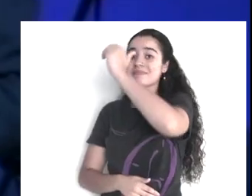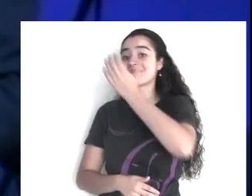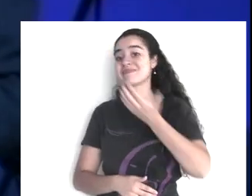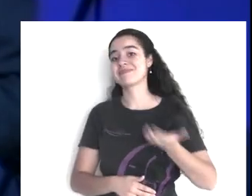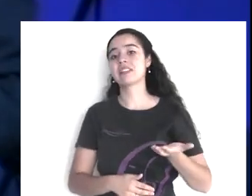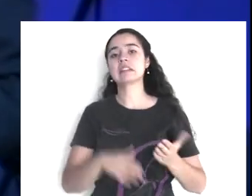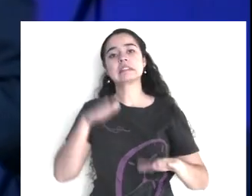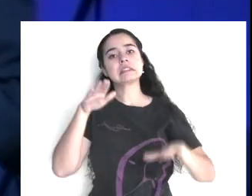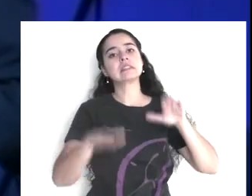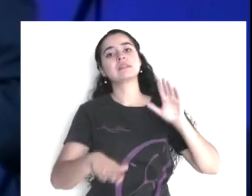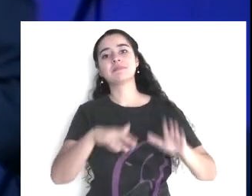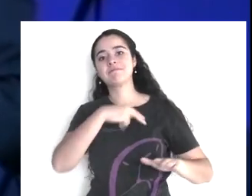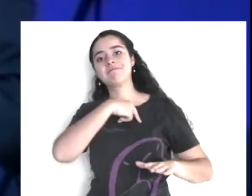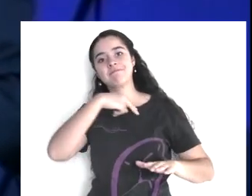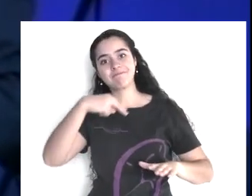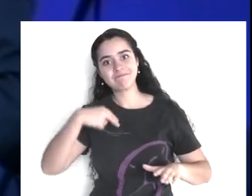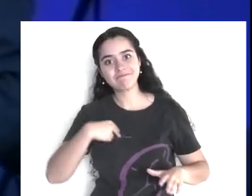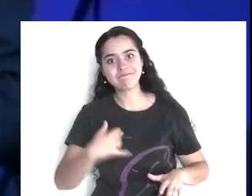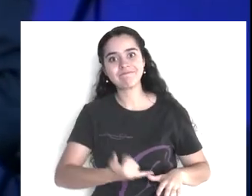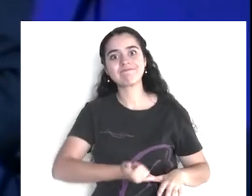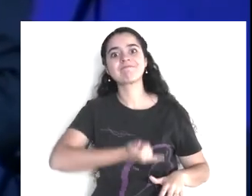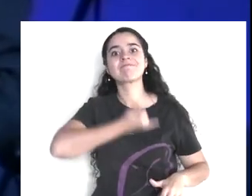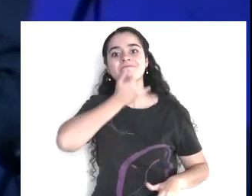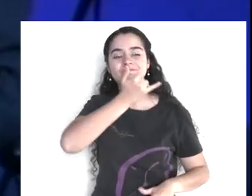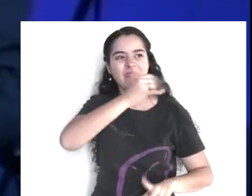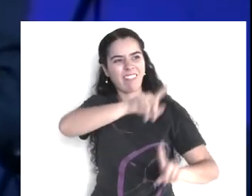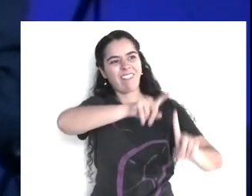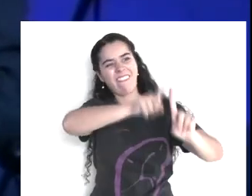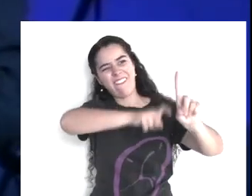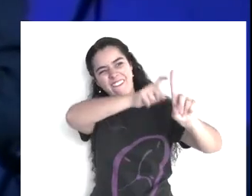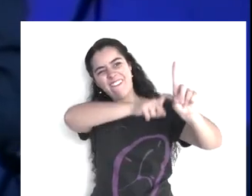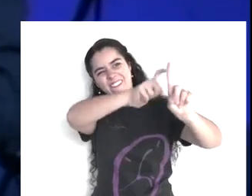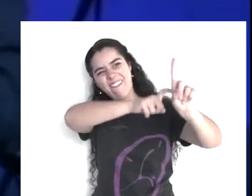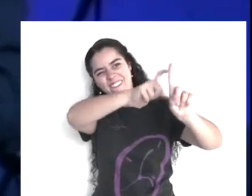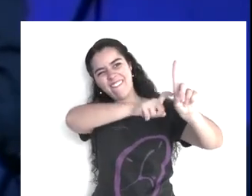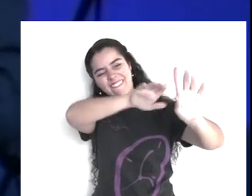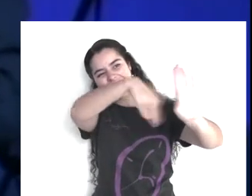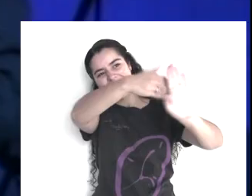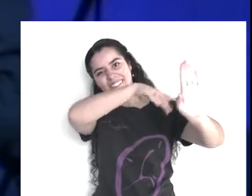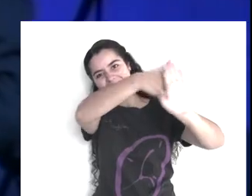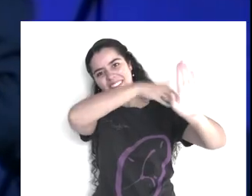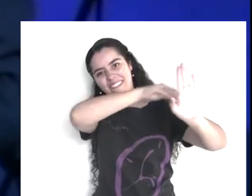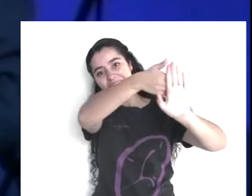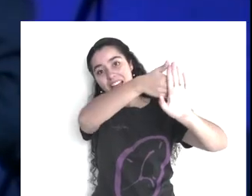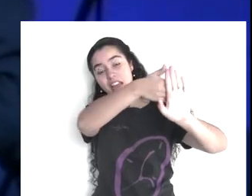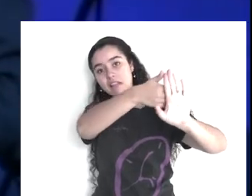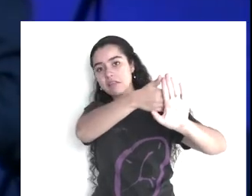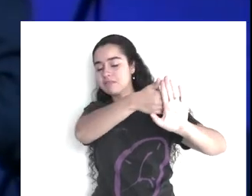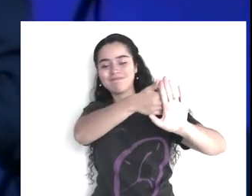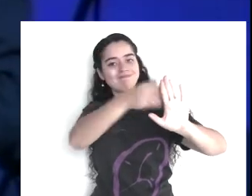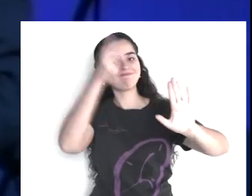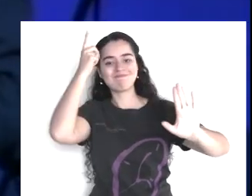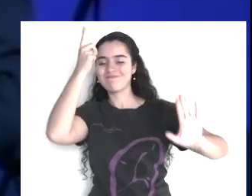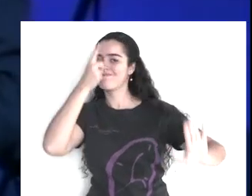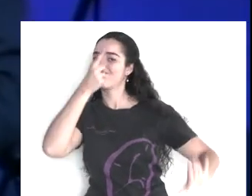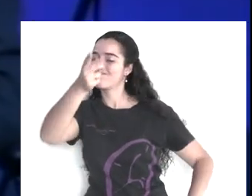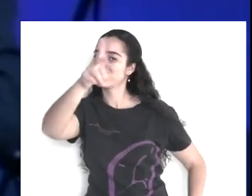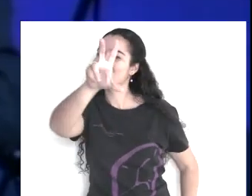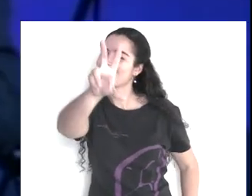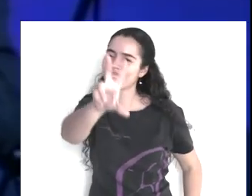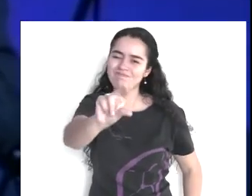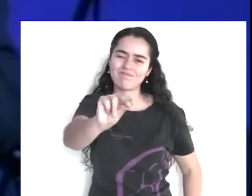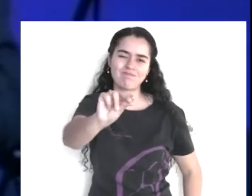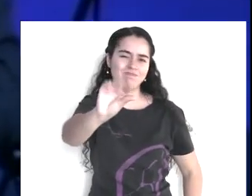pocas veces tocado, pero cuando nos, le ponemos un poco de atención, aprendemos mucho,